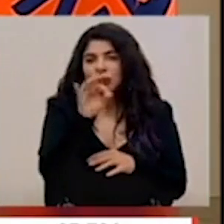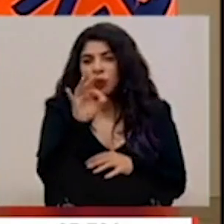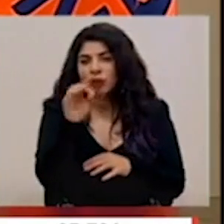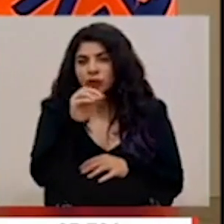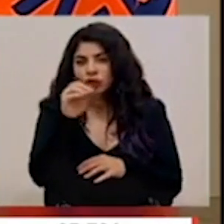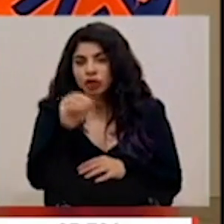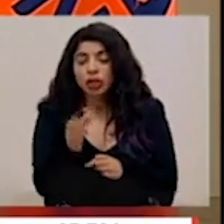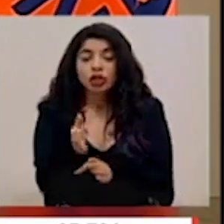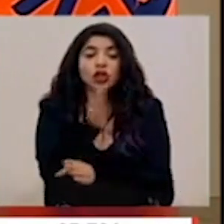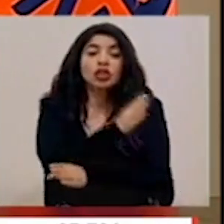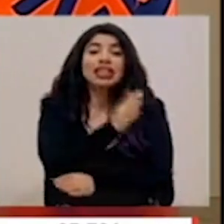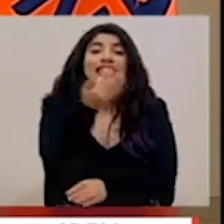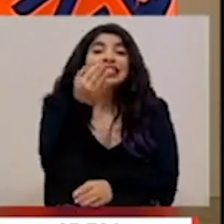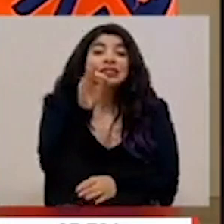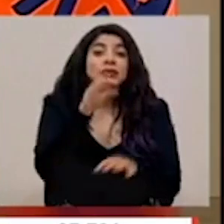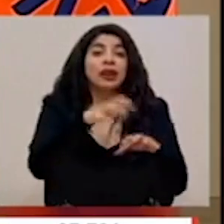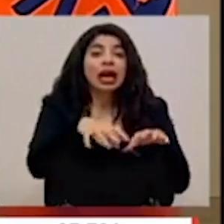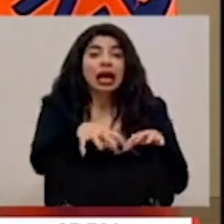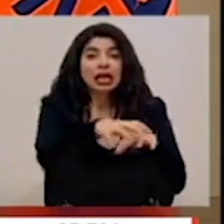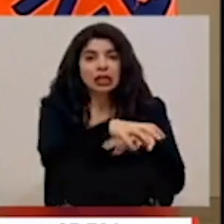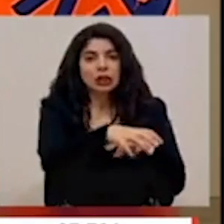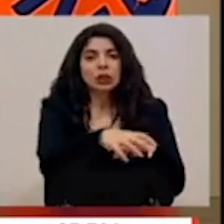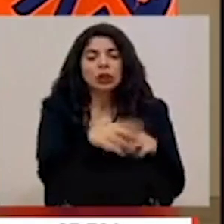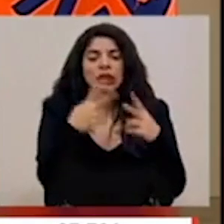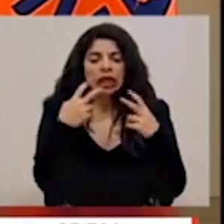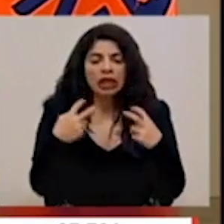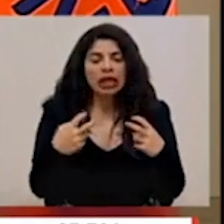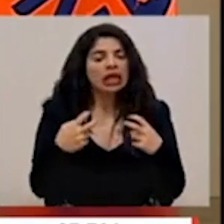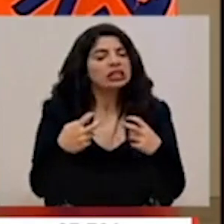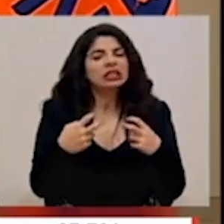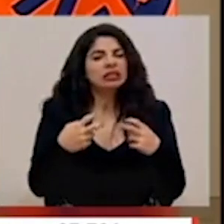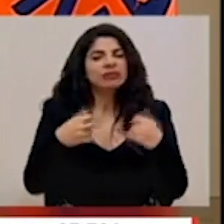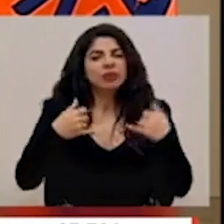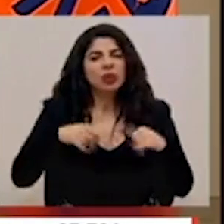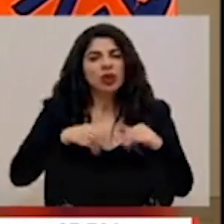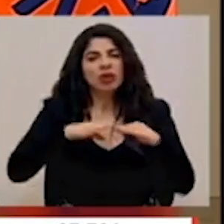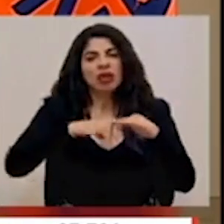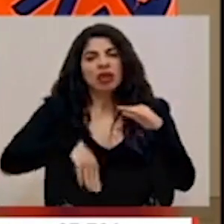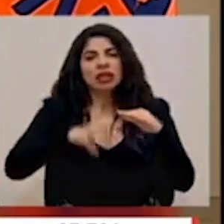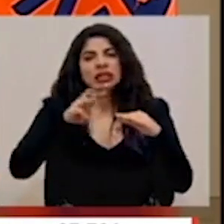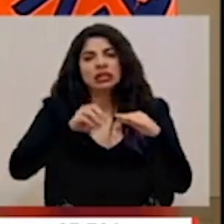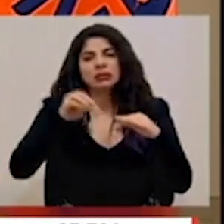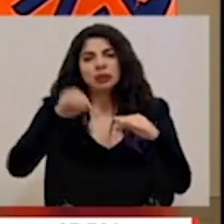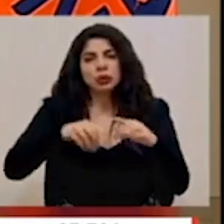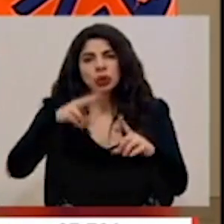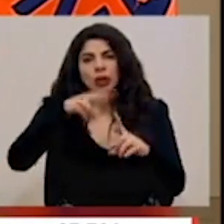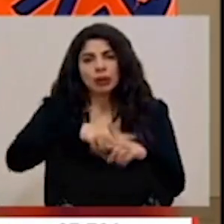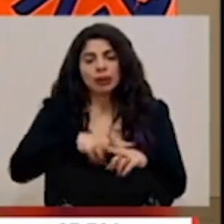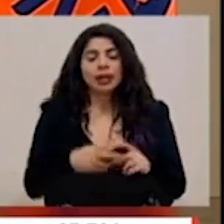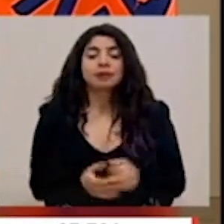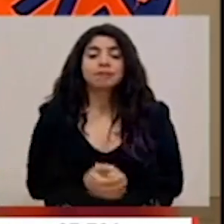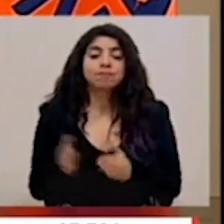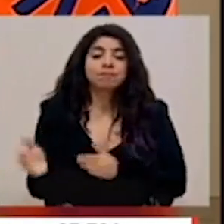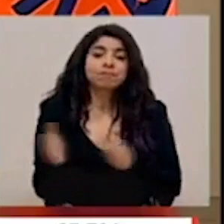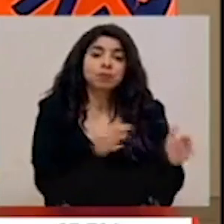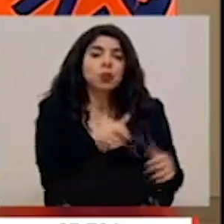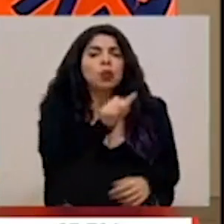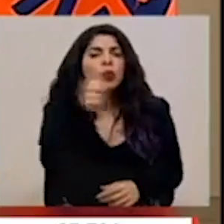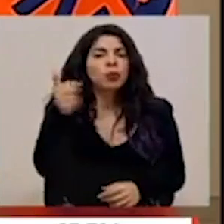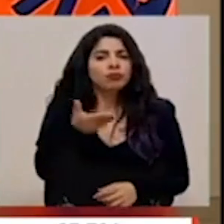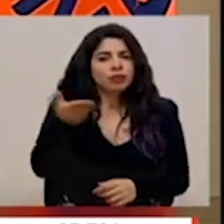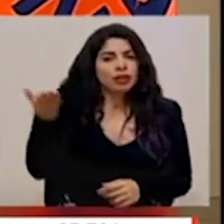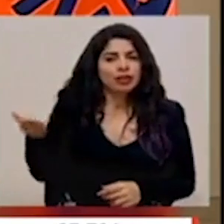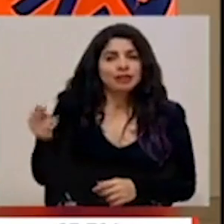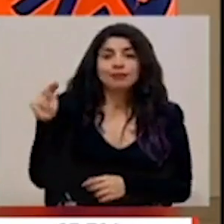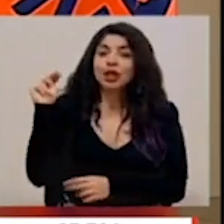19 cantones que están por debajo del 60%. En otro orden de cosas y